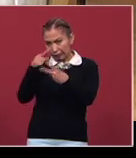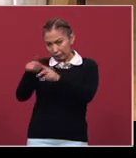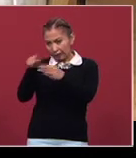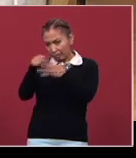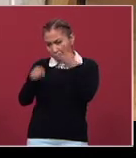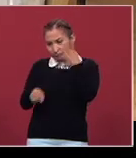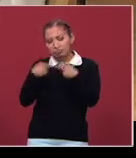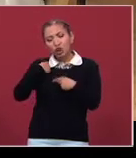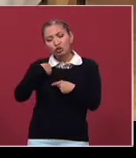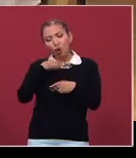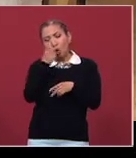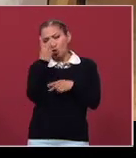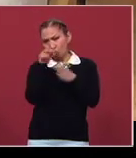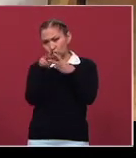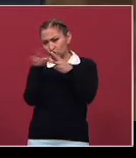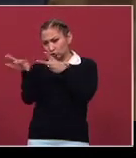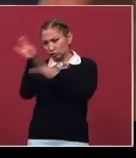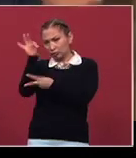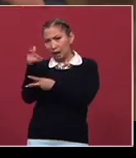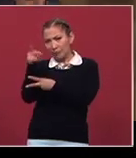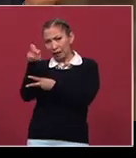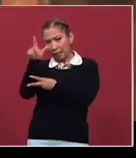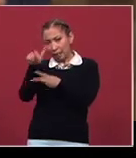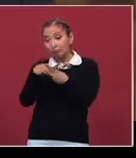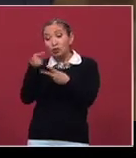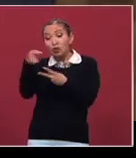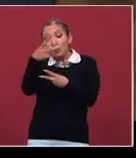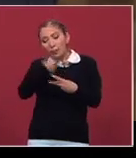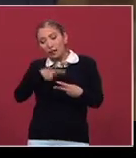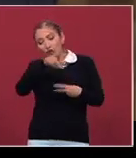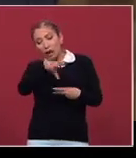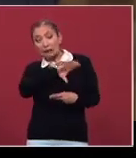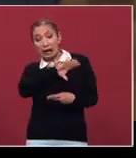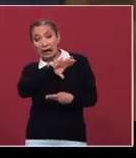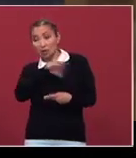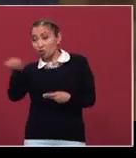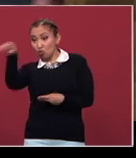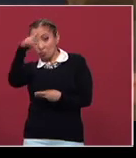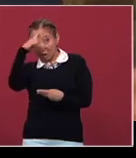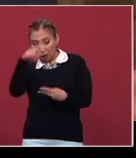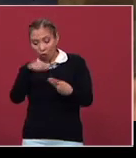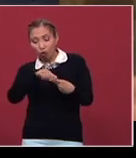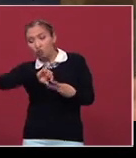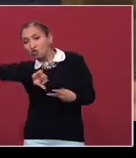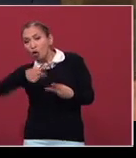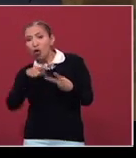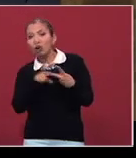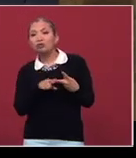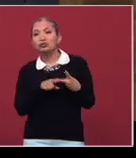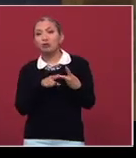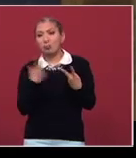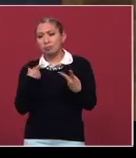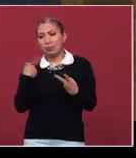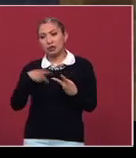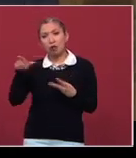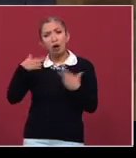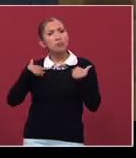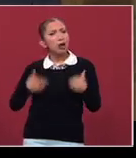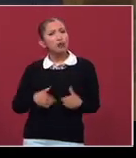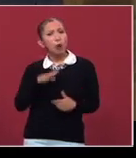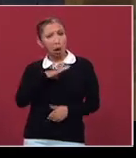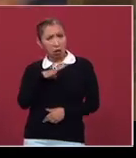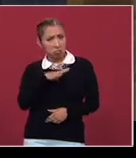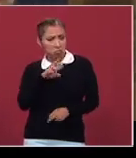varias, pero yo retomo dos, Gabriela Breña. Una es que es un personaje amado, otra que era un personaje humano,